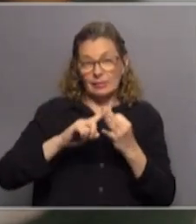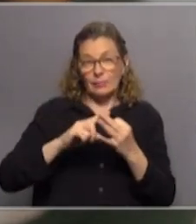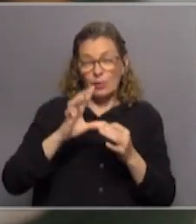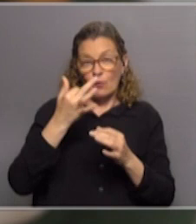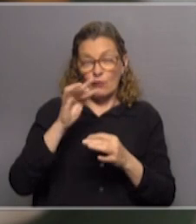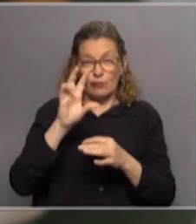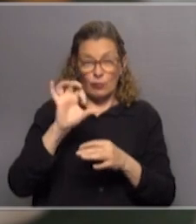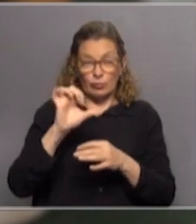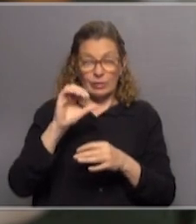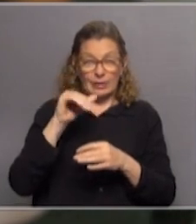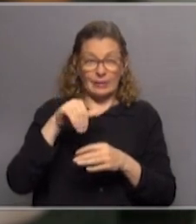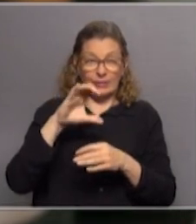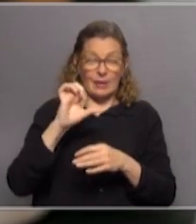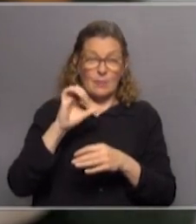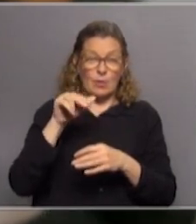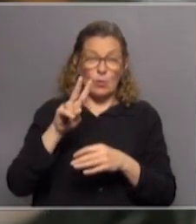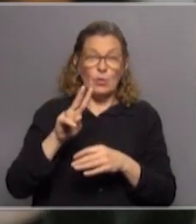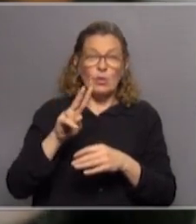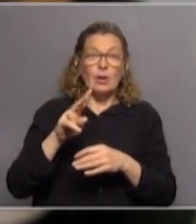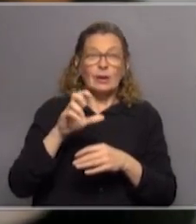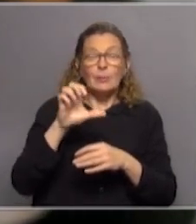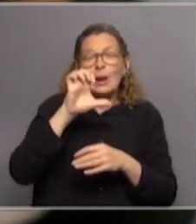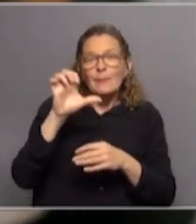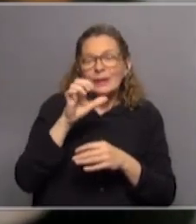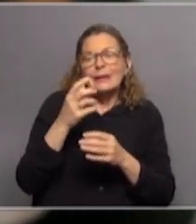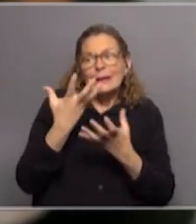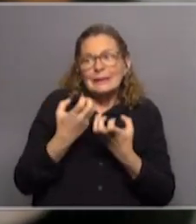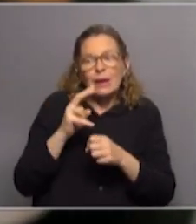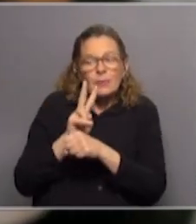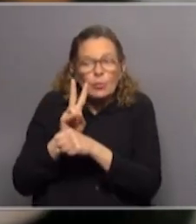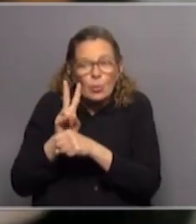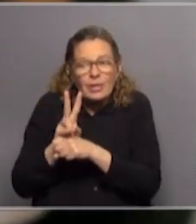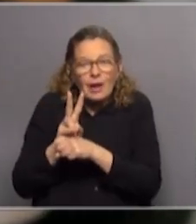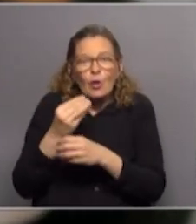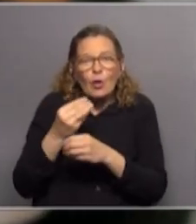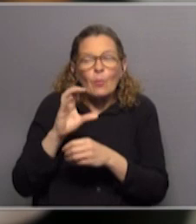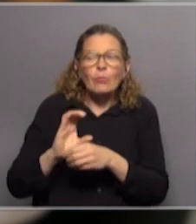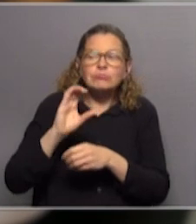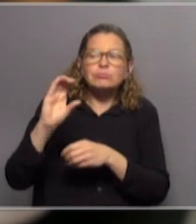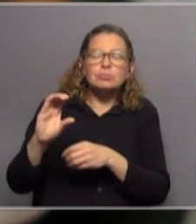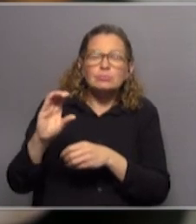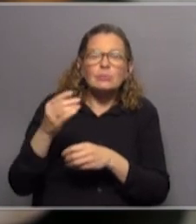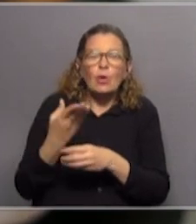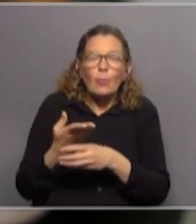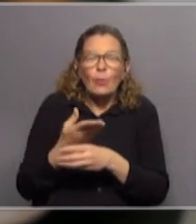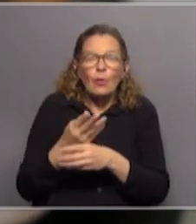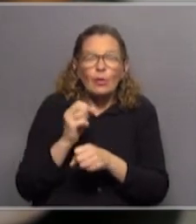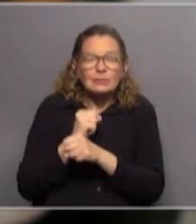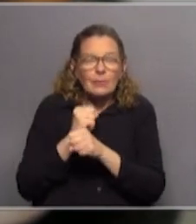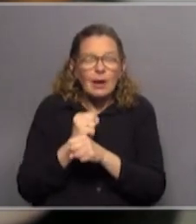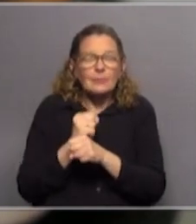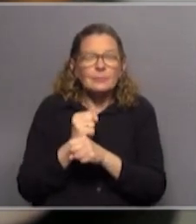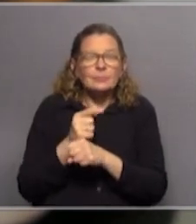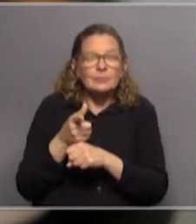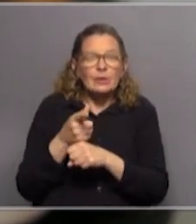FUS, SMU, nosotros y Afuncac, que si bien intentaba vigilar la ejecución del fideicomiso, fue